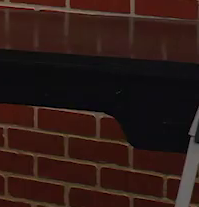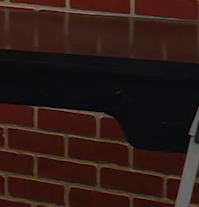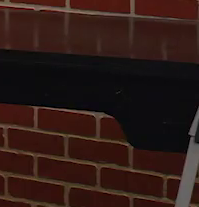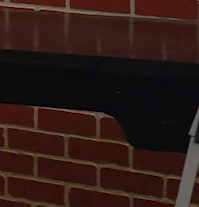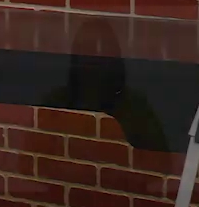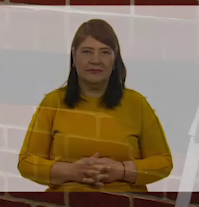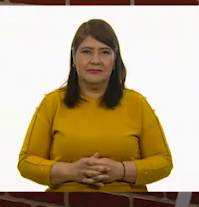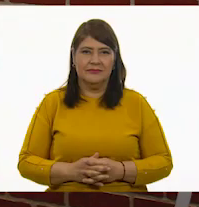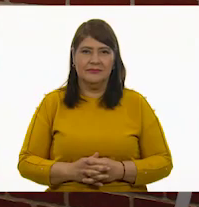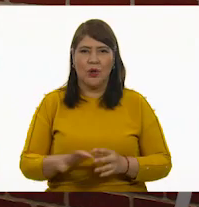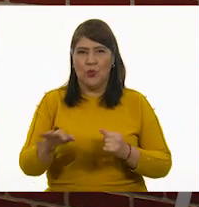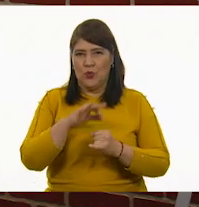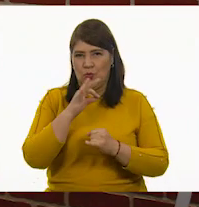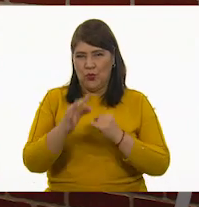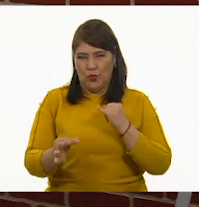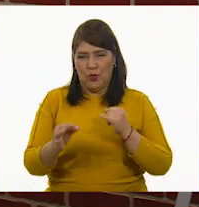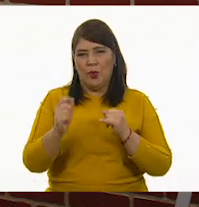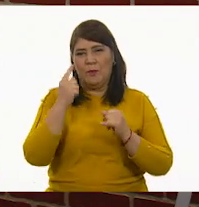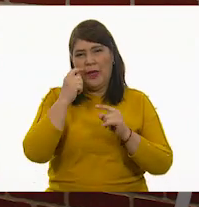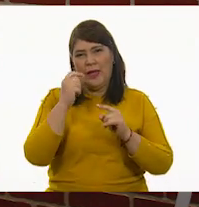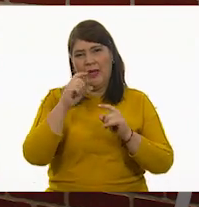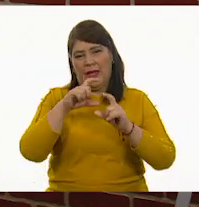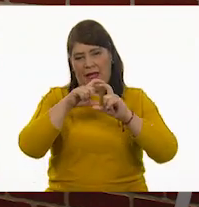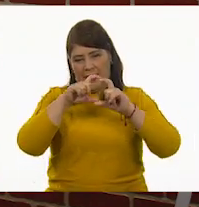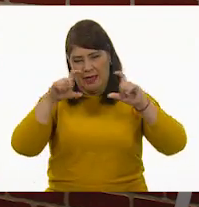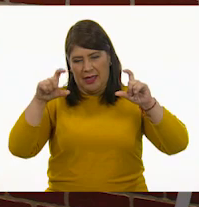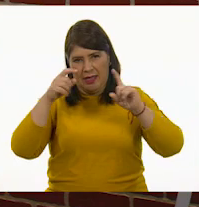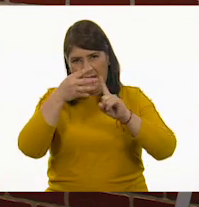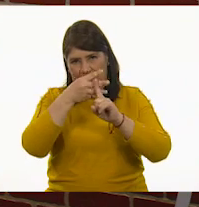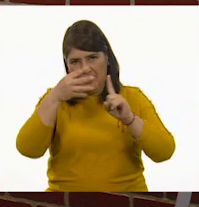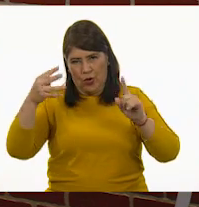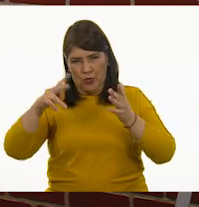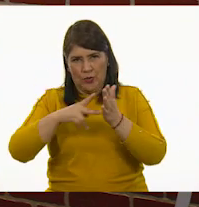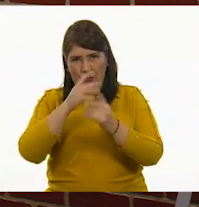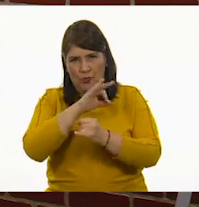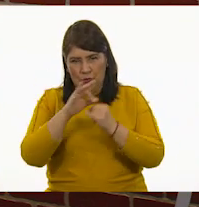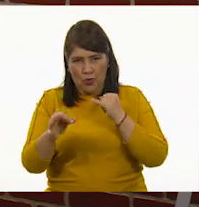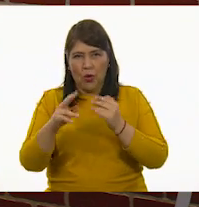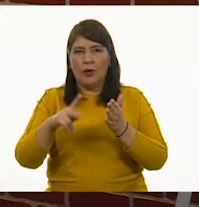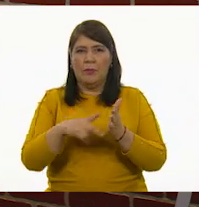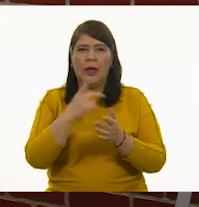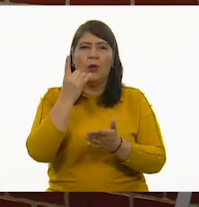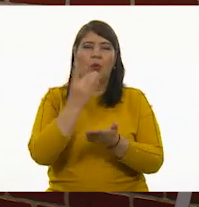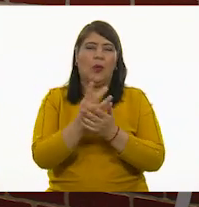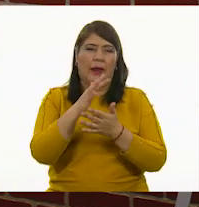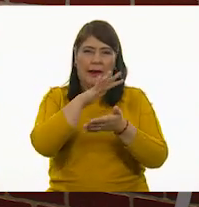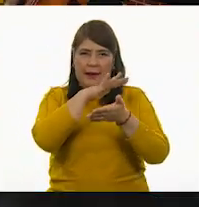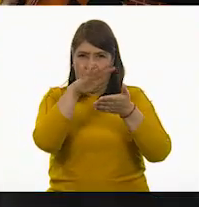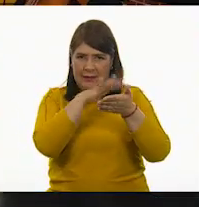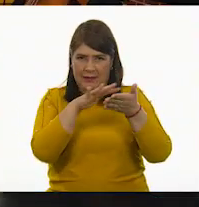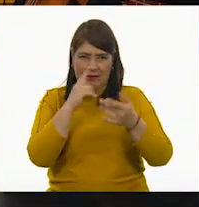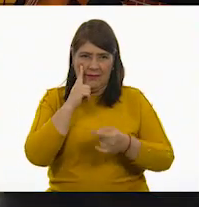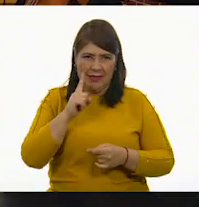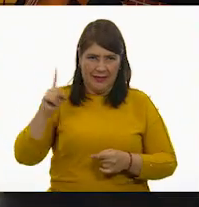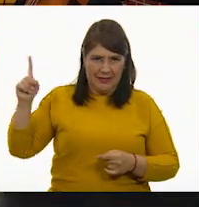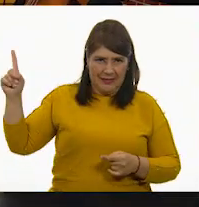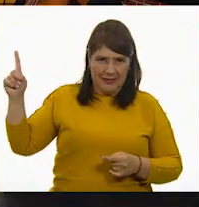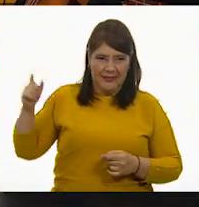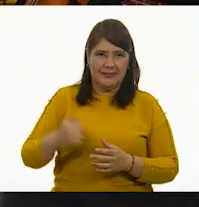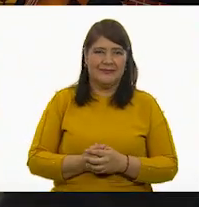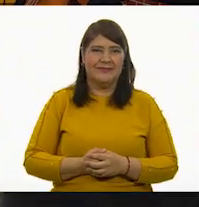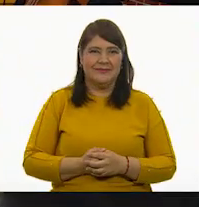Y por último, la última frase de hoy. Otra vez, solamente leyendo. Tres y...